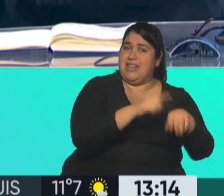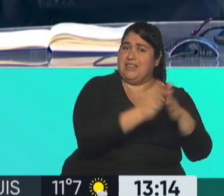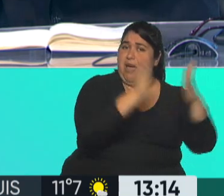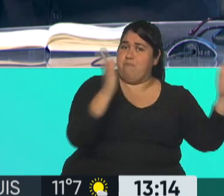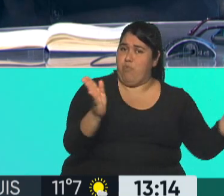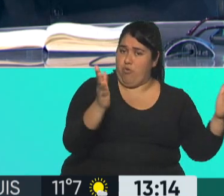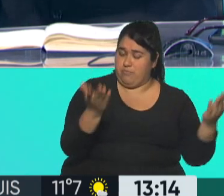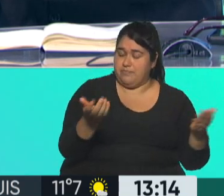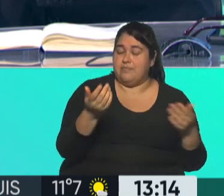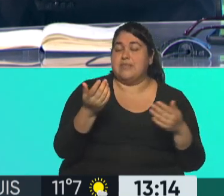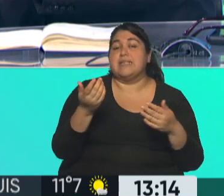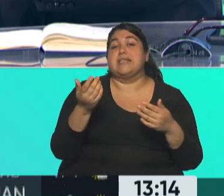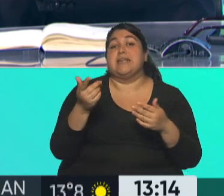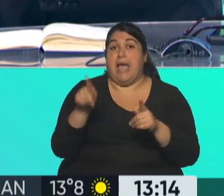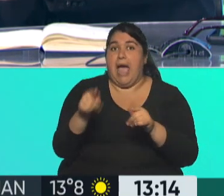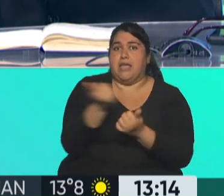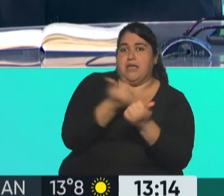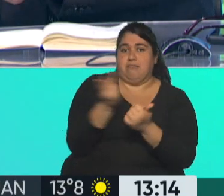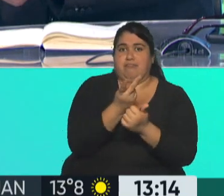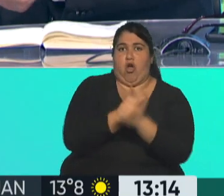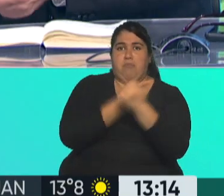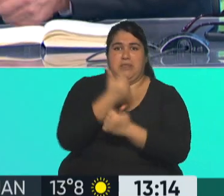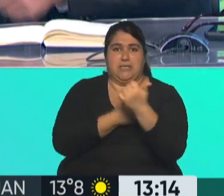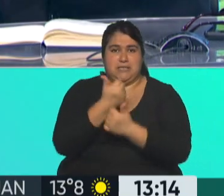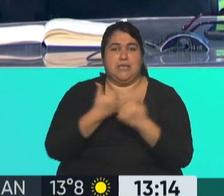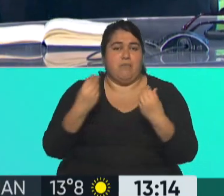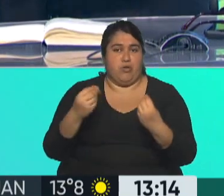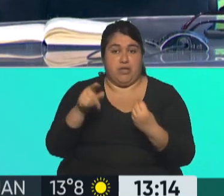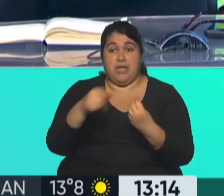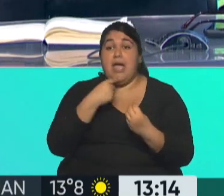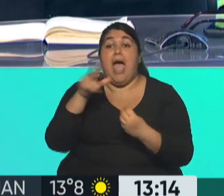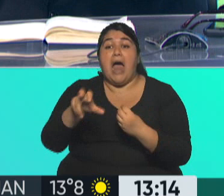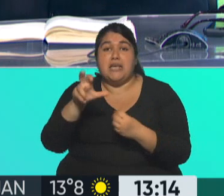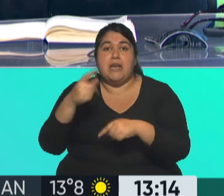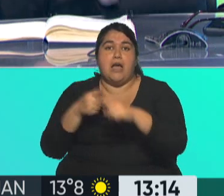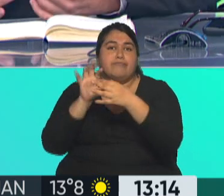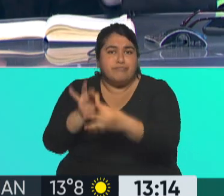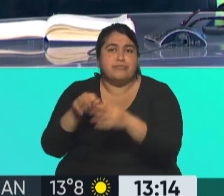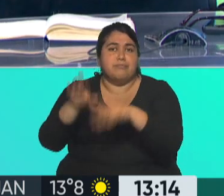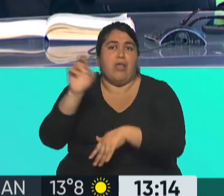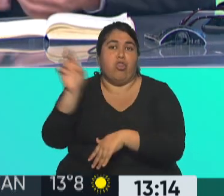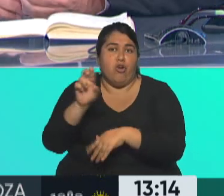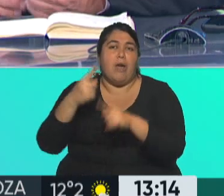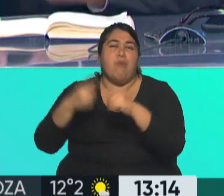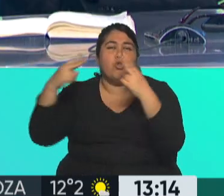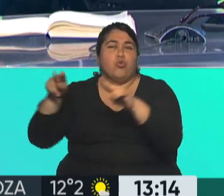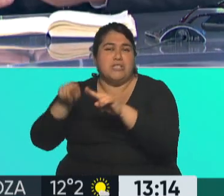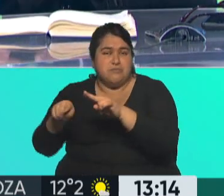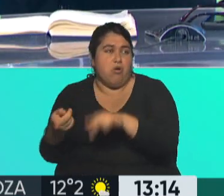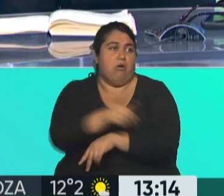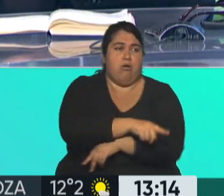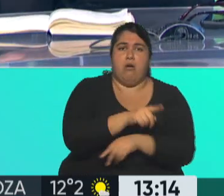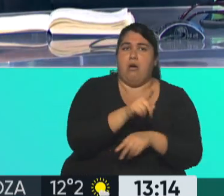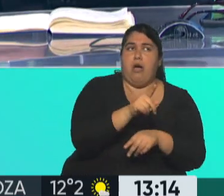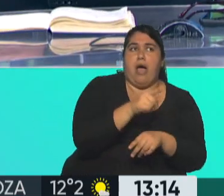la competencia con los alquileres temporarios, que se alquilan dolarizados y personas que tienen una capacidad adquisitiva